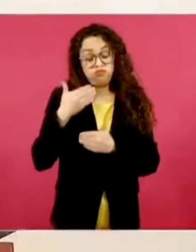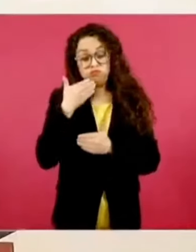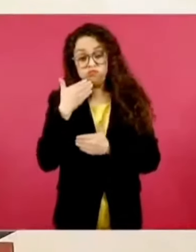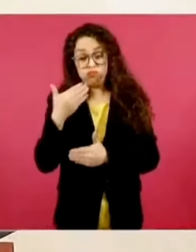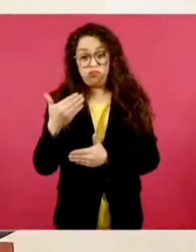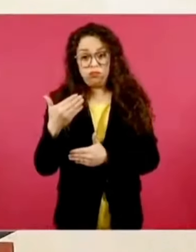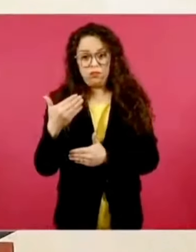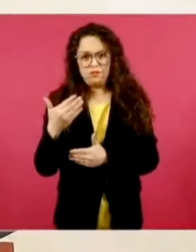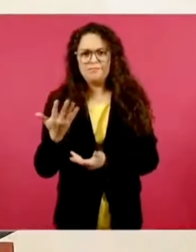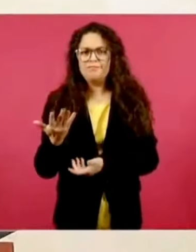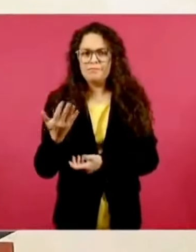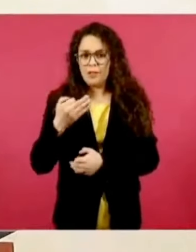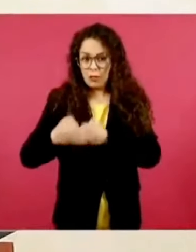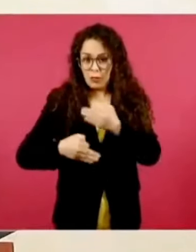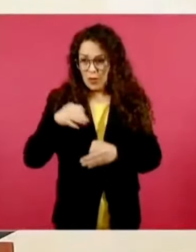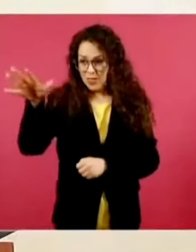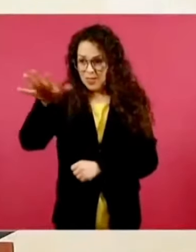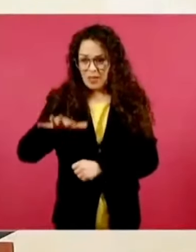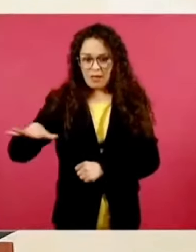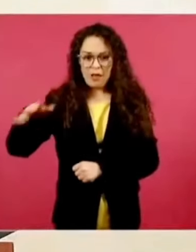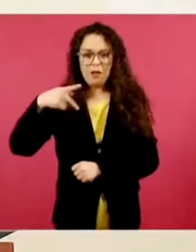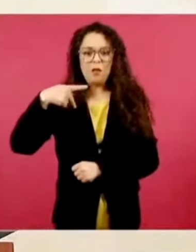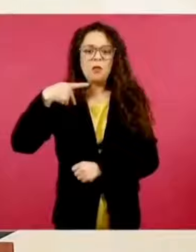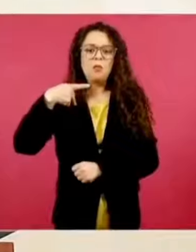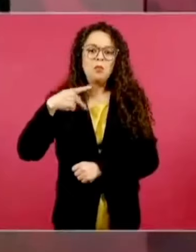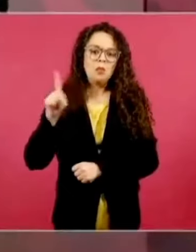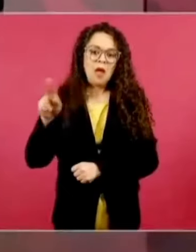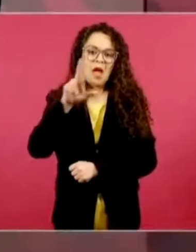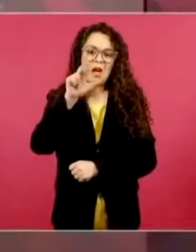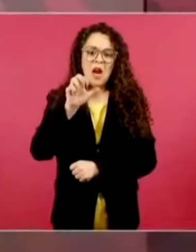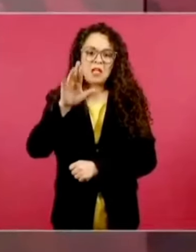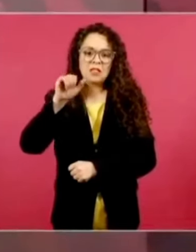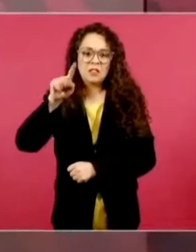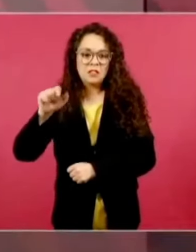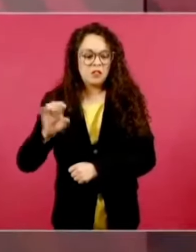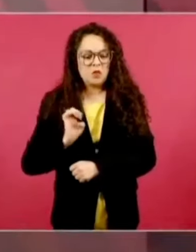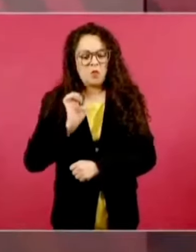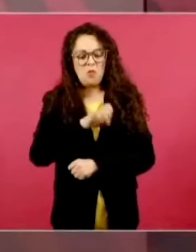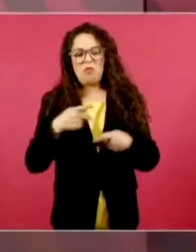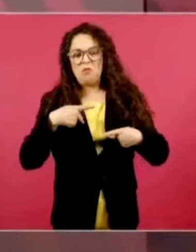Todos racistas, clasistas.